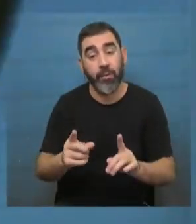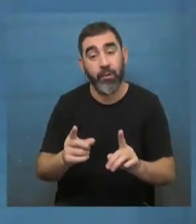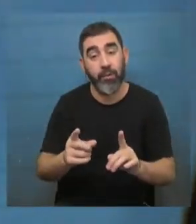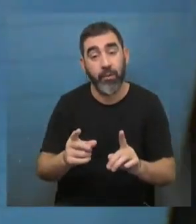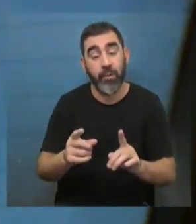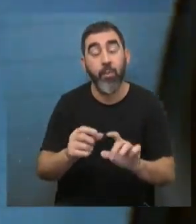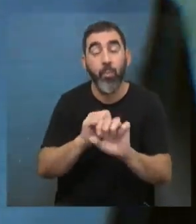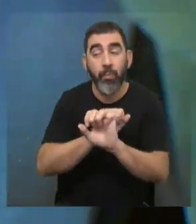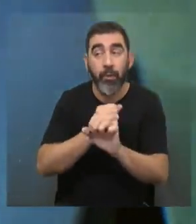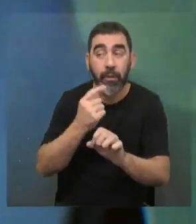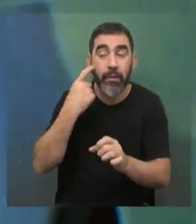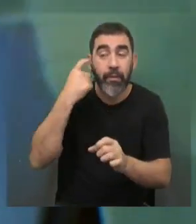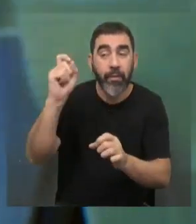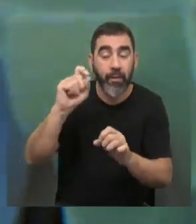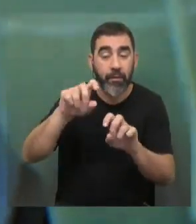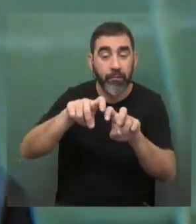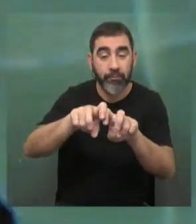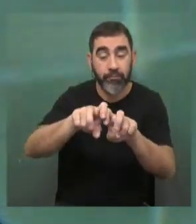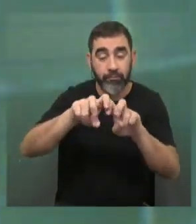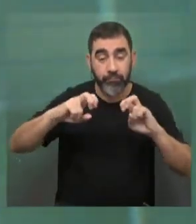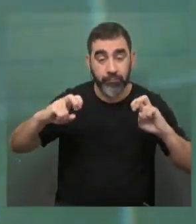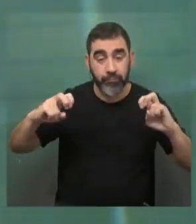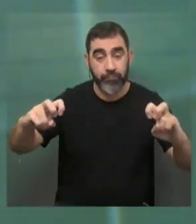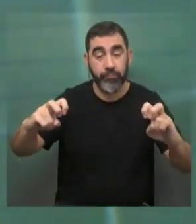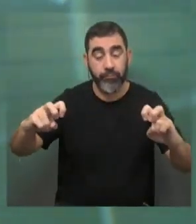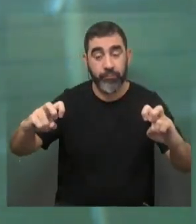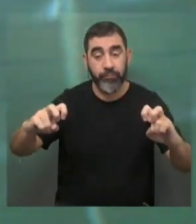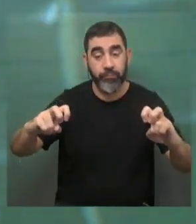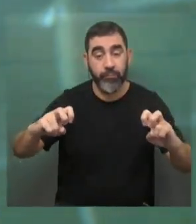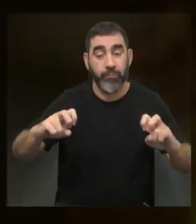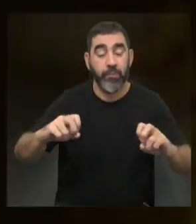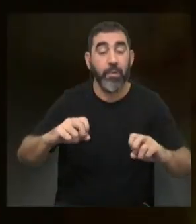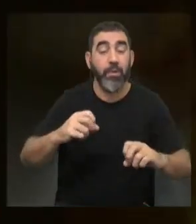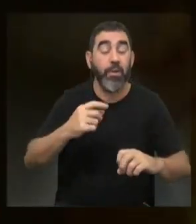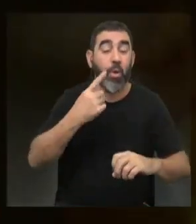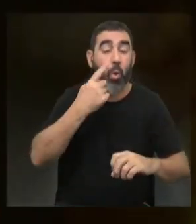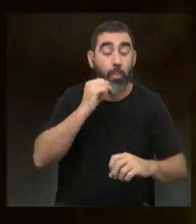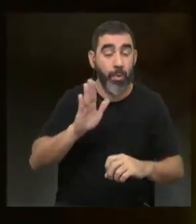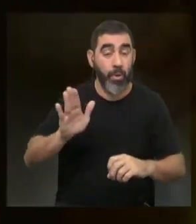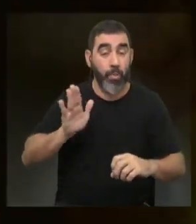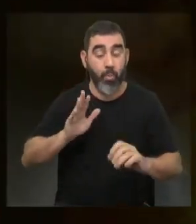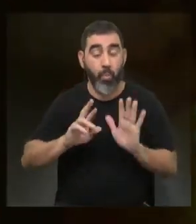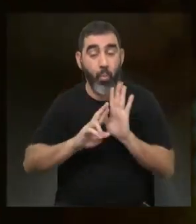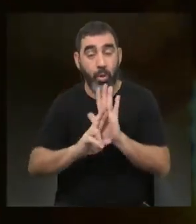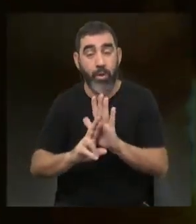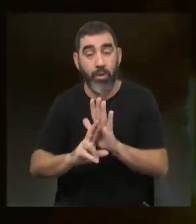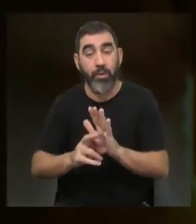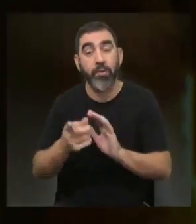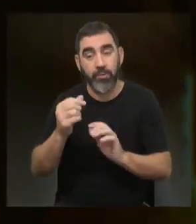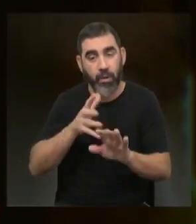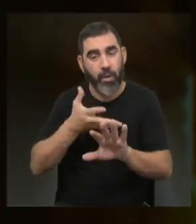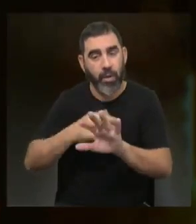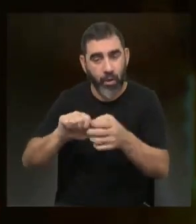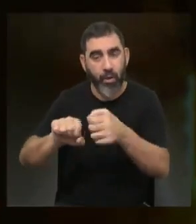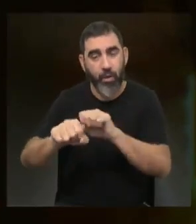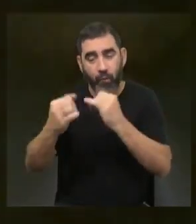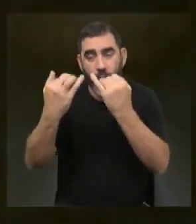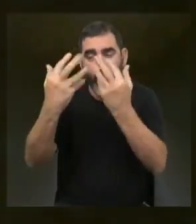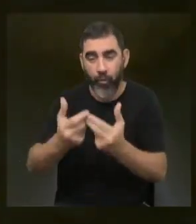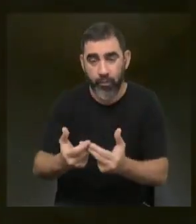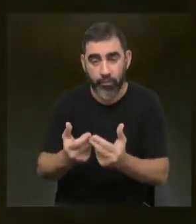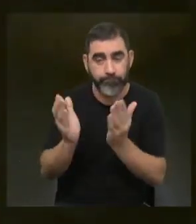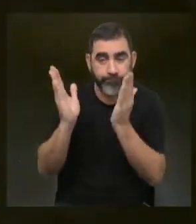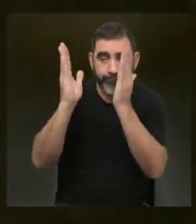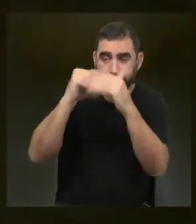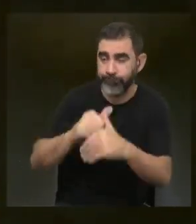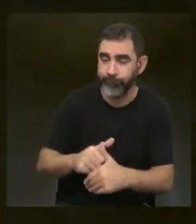los paneles que van a presentar tuvieran una representación equitativa y, a pesar de los esfuerzos de la organización en ese sentido,